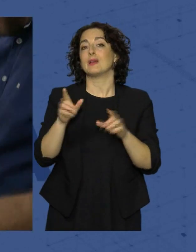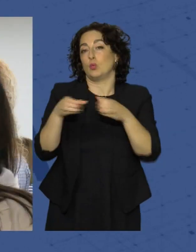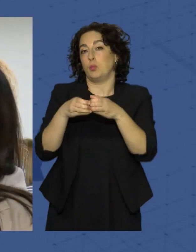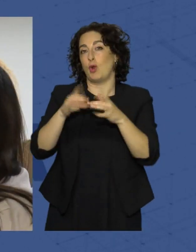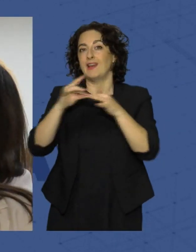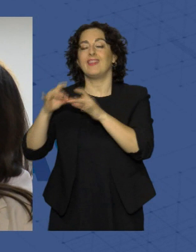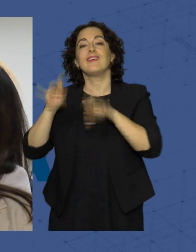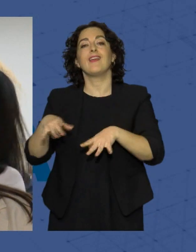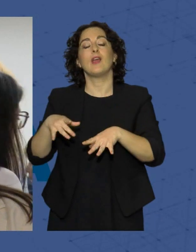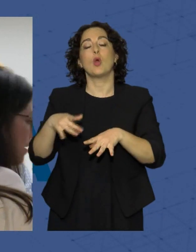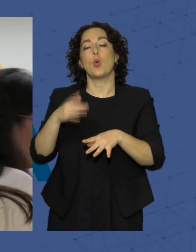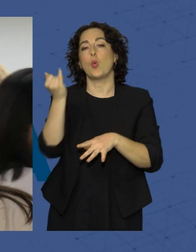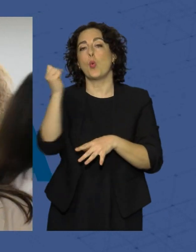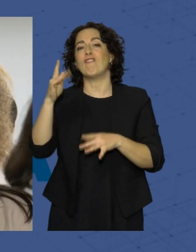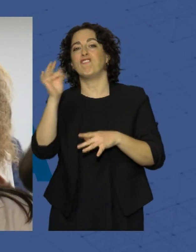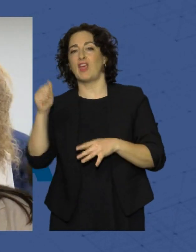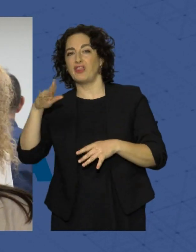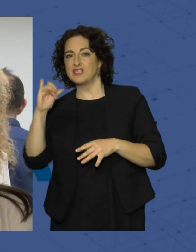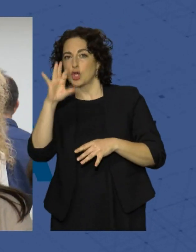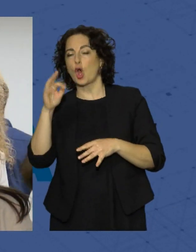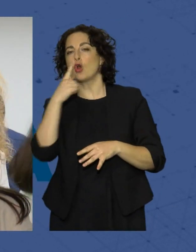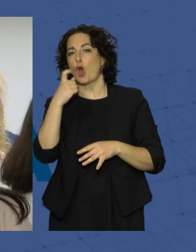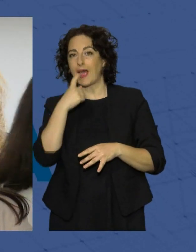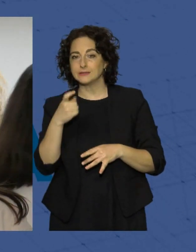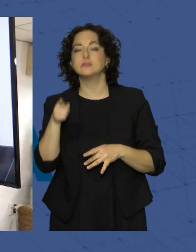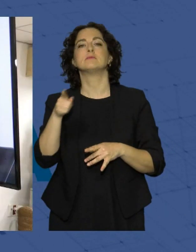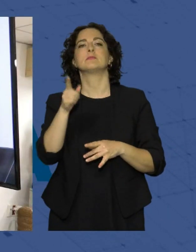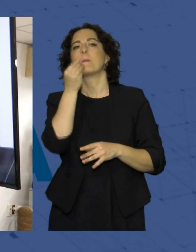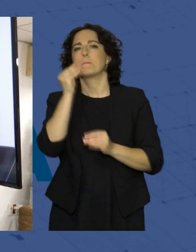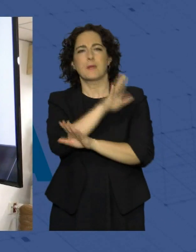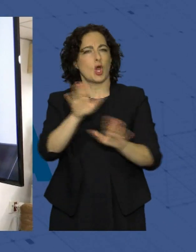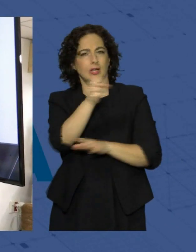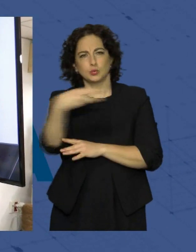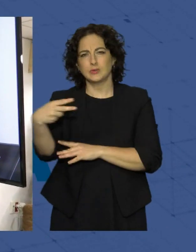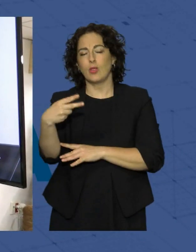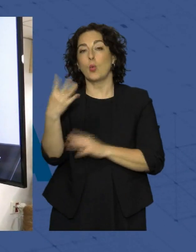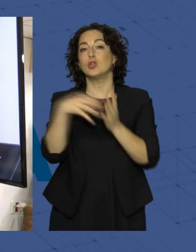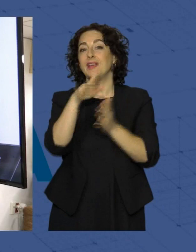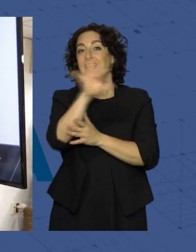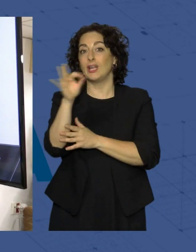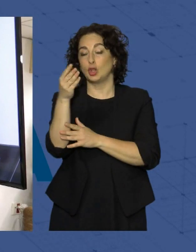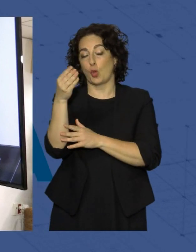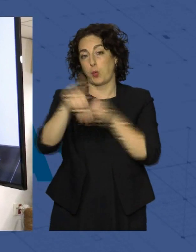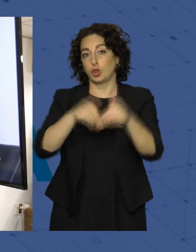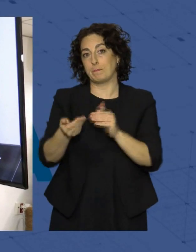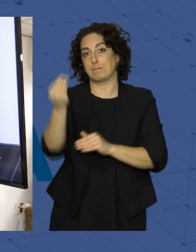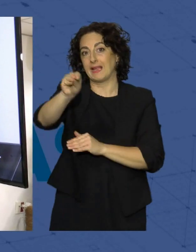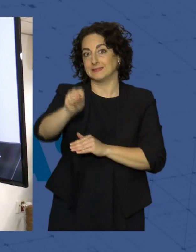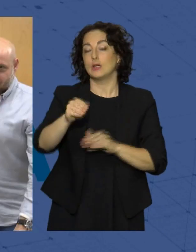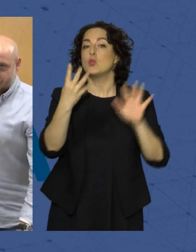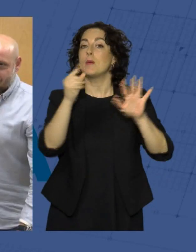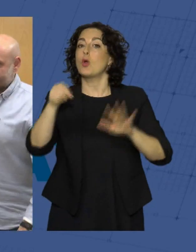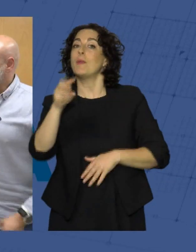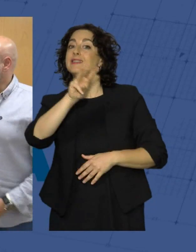lidera en la provincia, Juan Francisco Rojas, mejora sus resultados en más de 4.500 votos y se hace con el 9,34